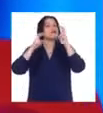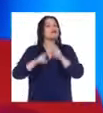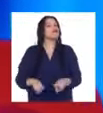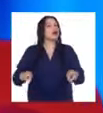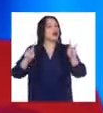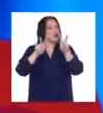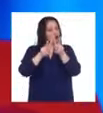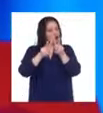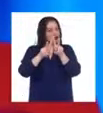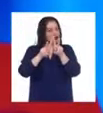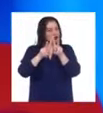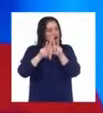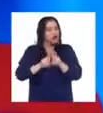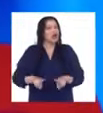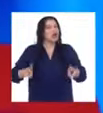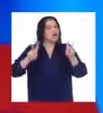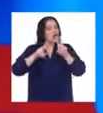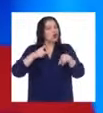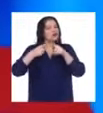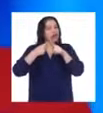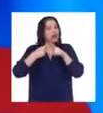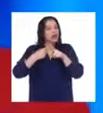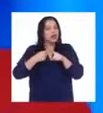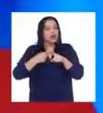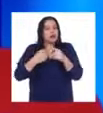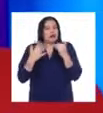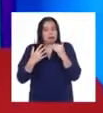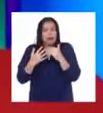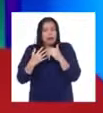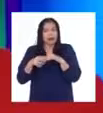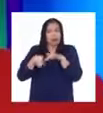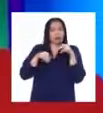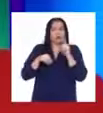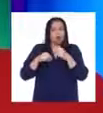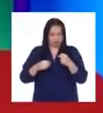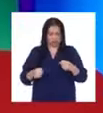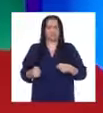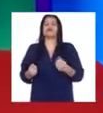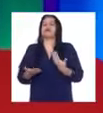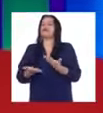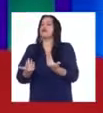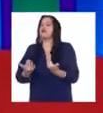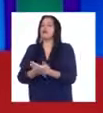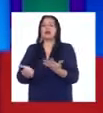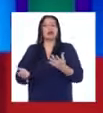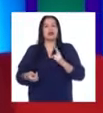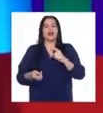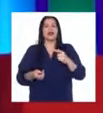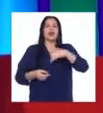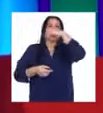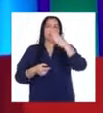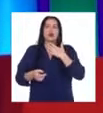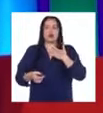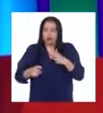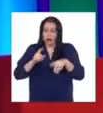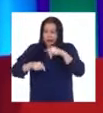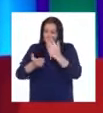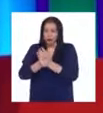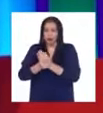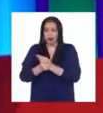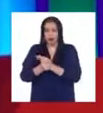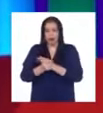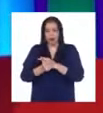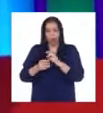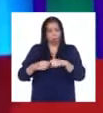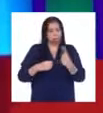de enfrentar los miedos de nunca rendirse ante cualquier adversidad